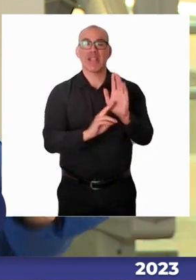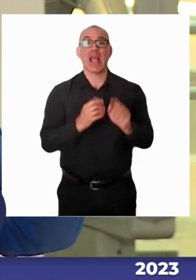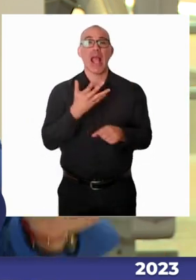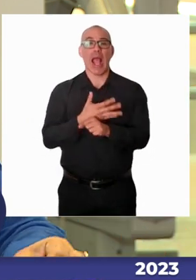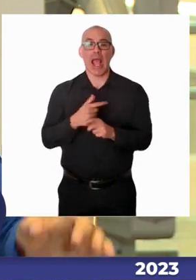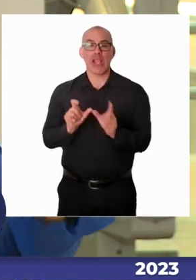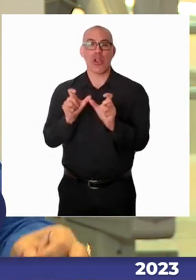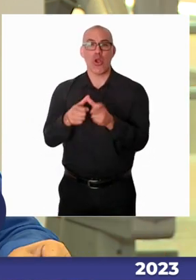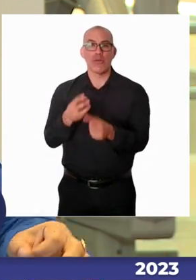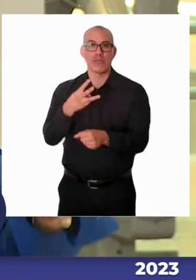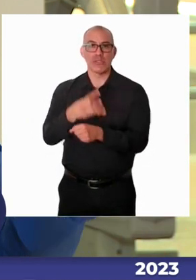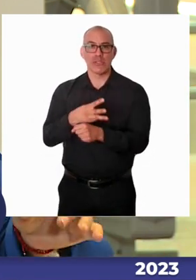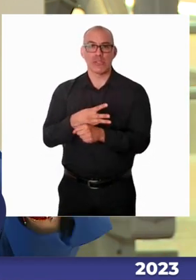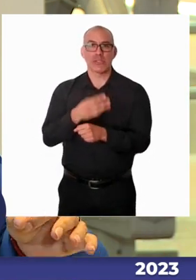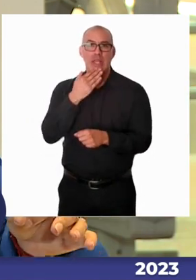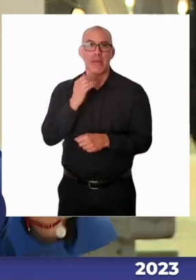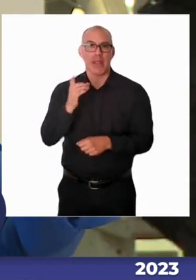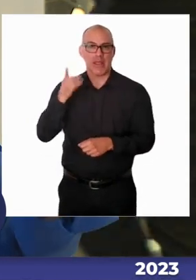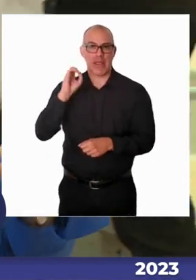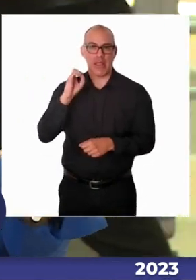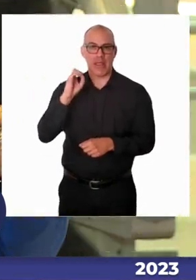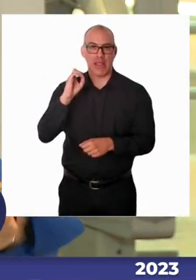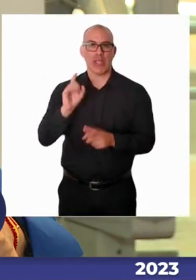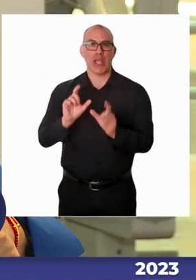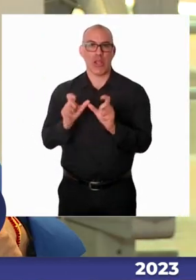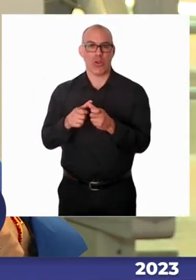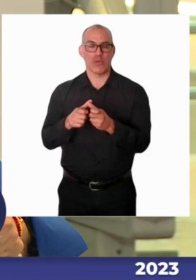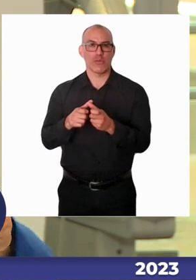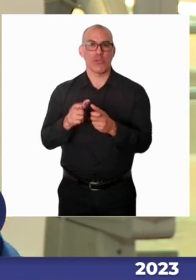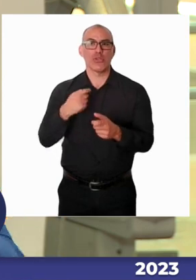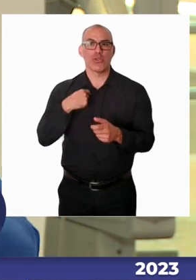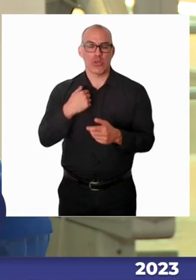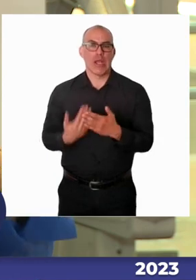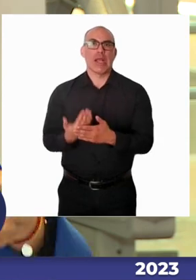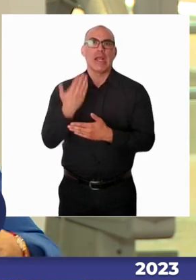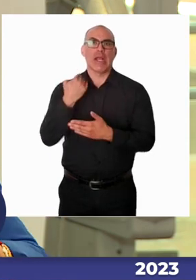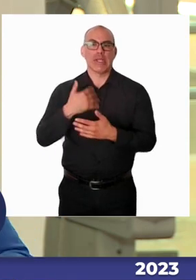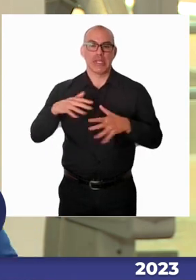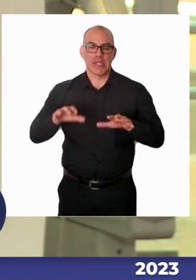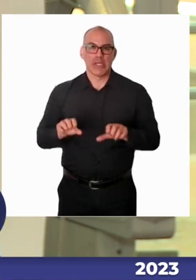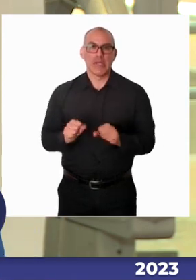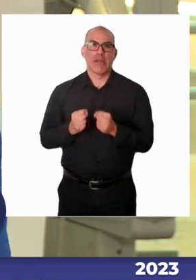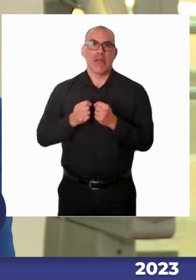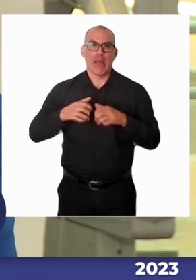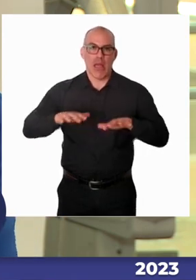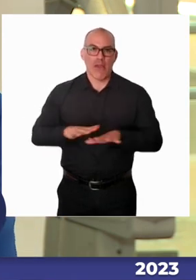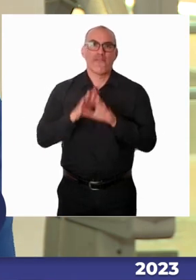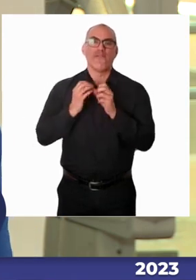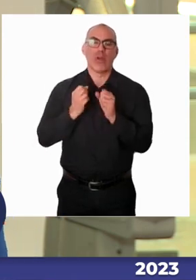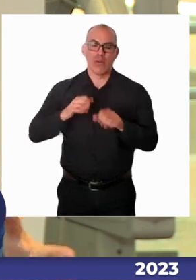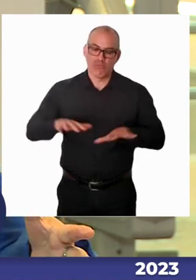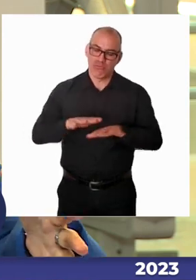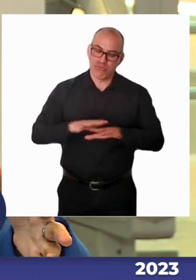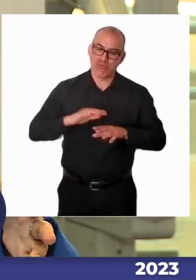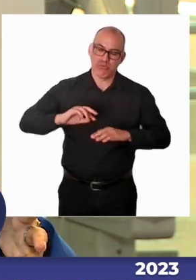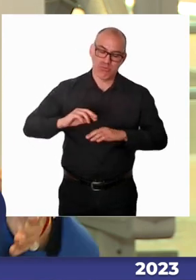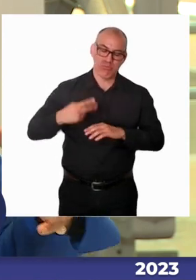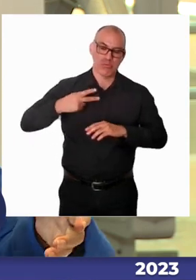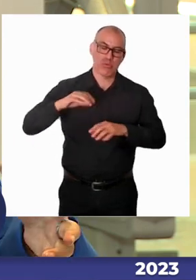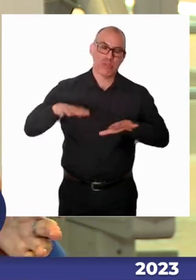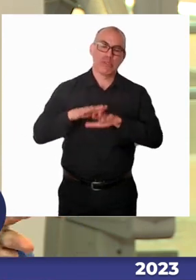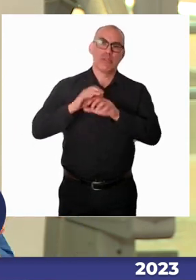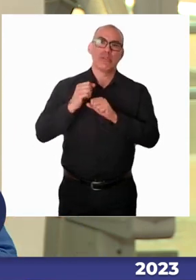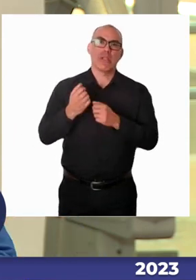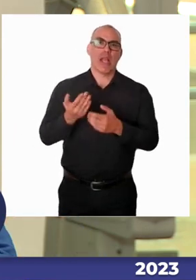mayor, donde nunca vimos un proyecto de ley de personas adultas mayores, que era mi principal motivación de estar ahí. Y es